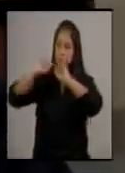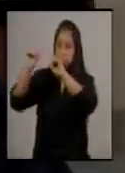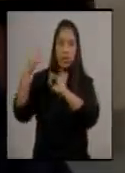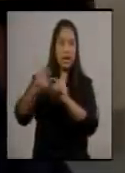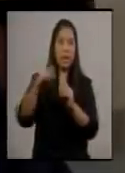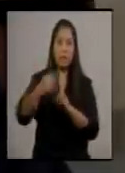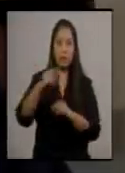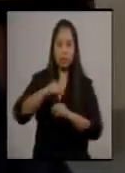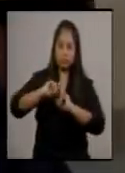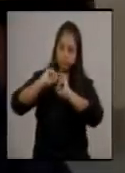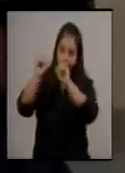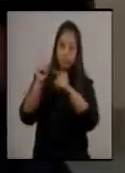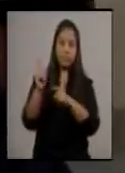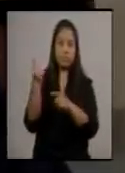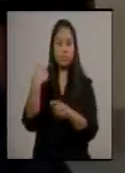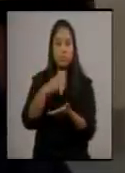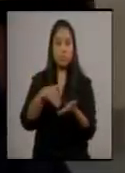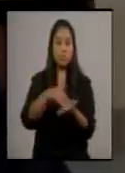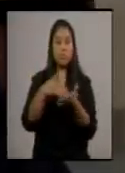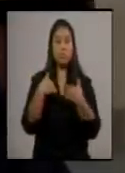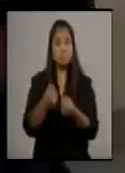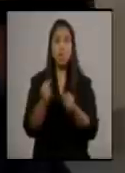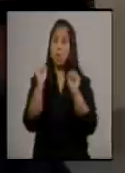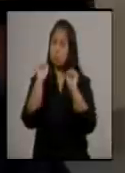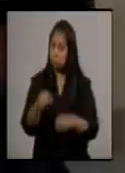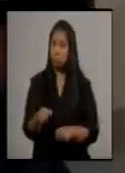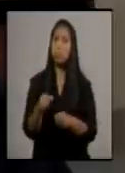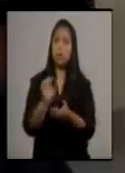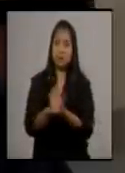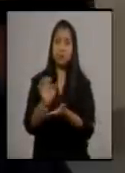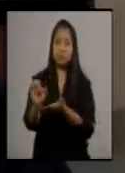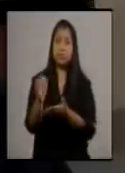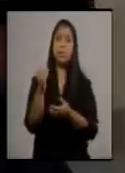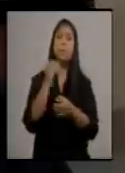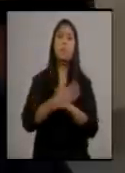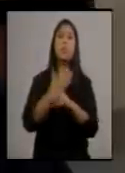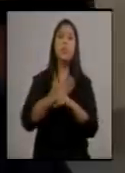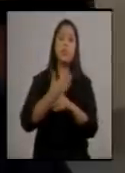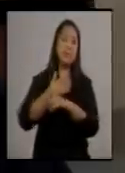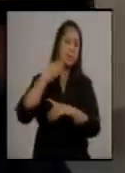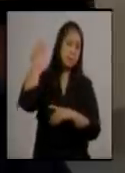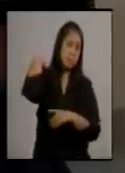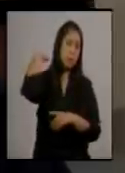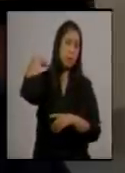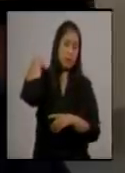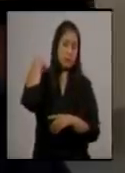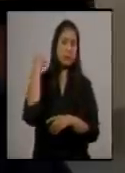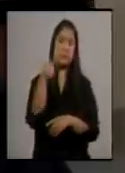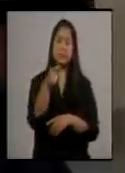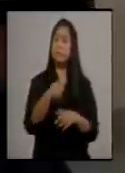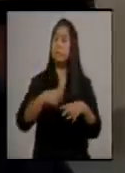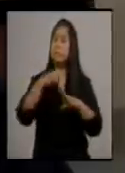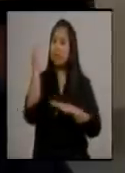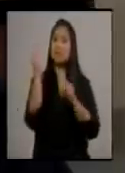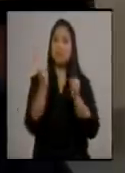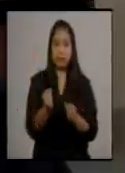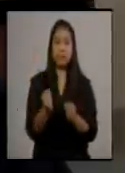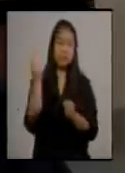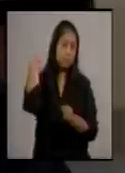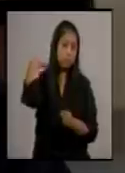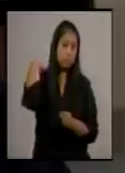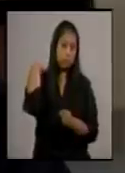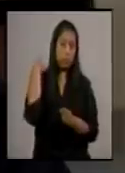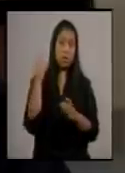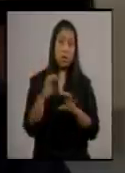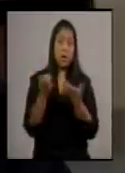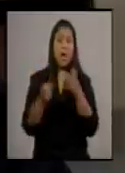de entrada para evitar problemas pulmonares, que son las complicaciones más severas. Y que muchas veces hacen que